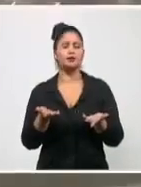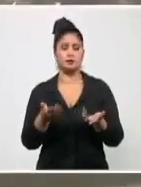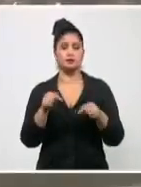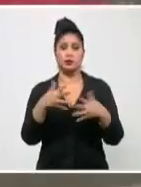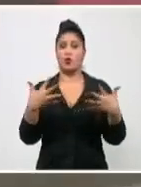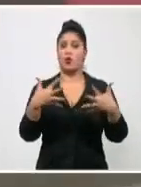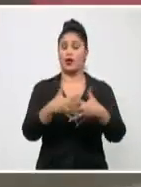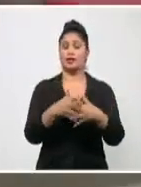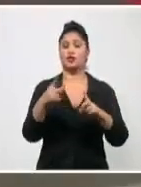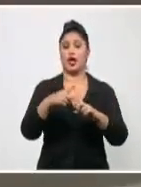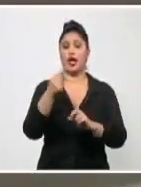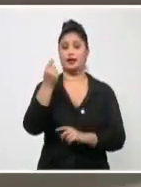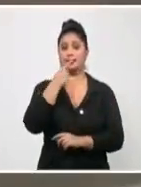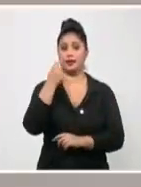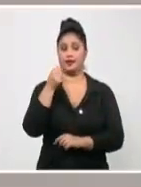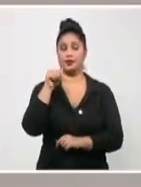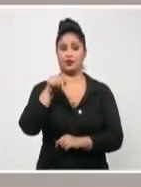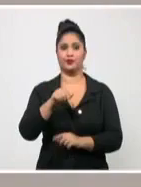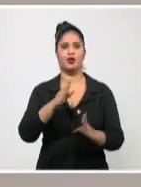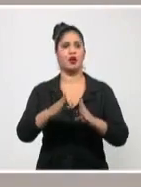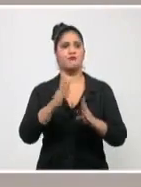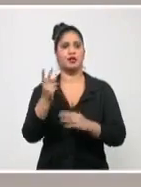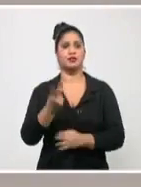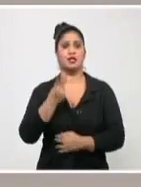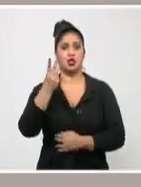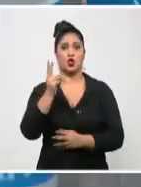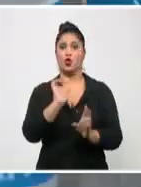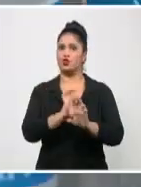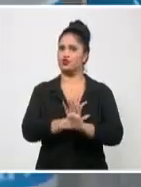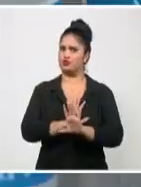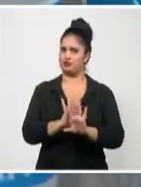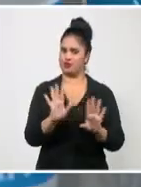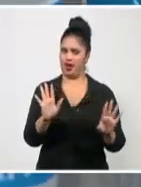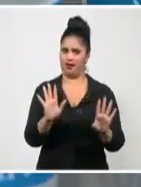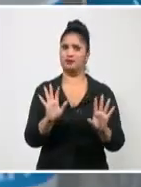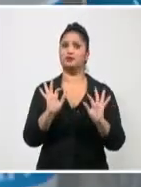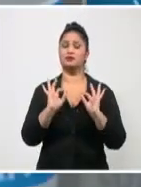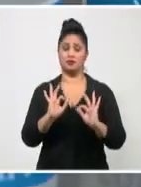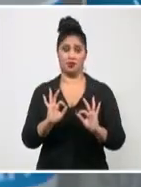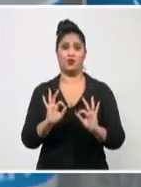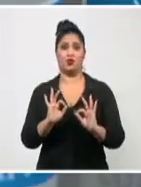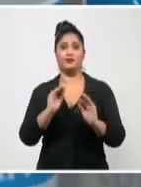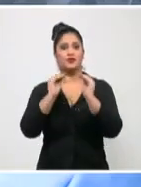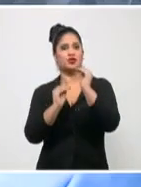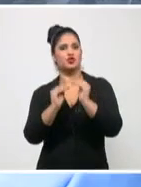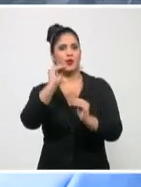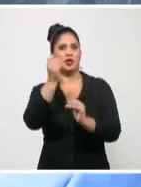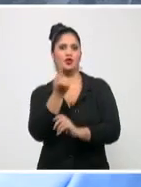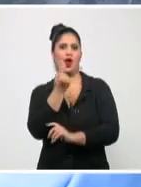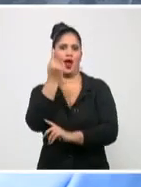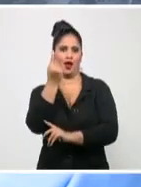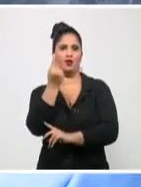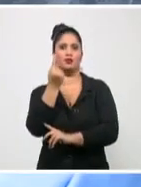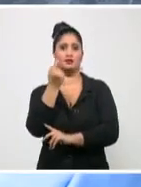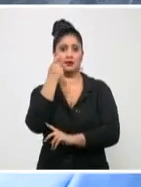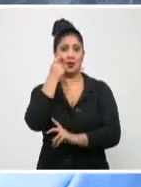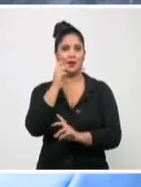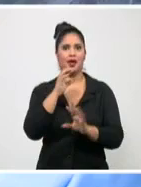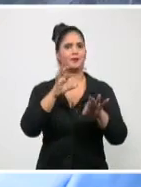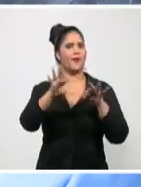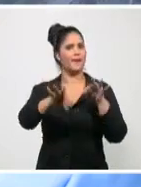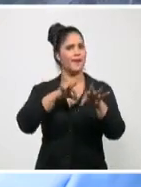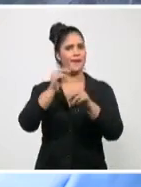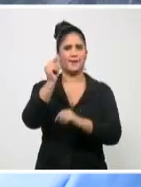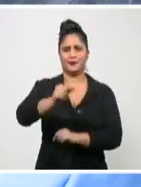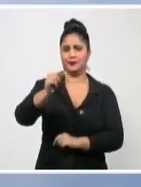tratamiento. En la fase 2 ya se incluye a un mayor número de sujetos que en la fase 1. Y además se flexibilizan los criterios para la selección de los sujetos,